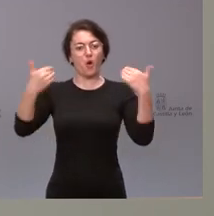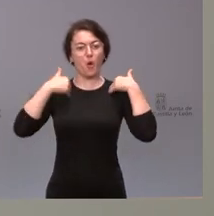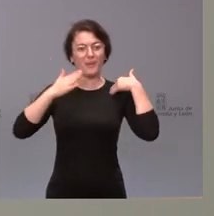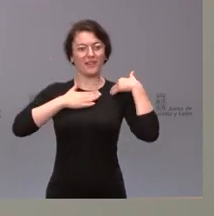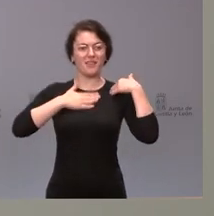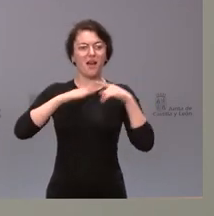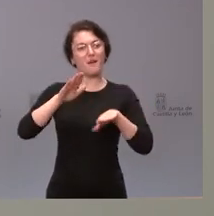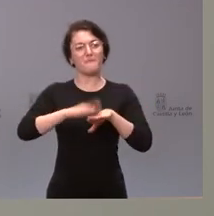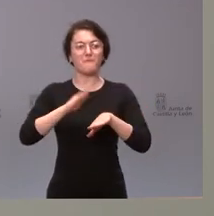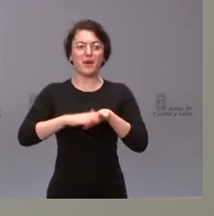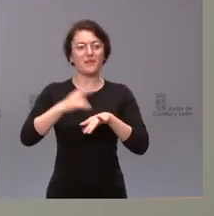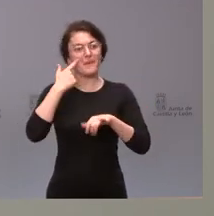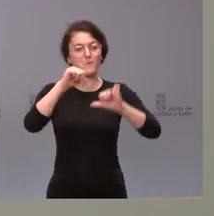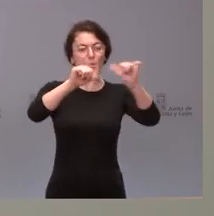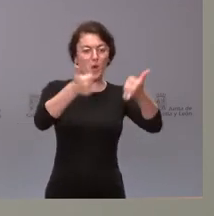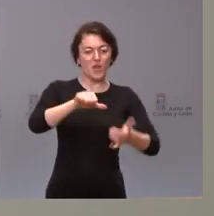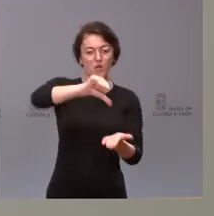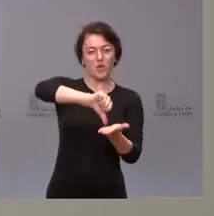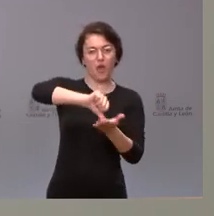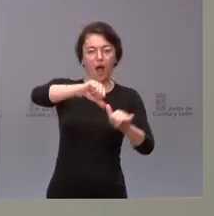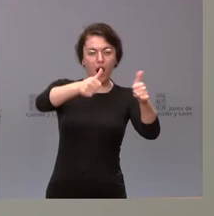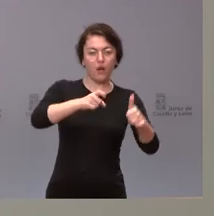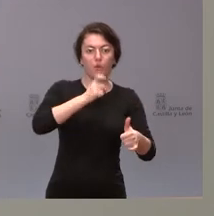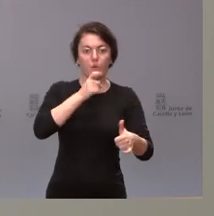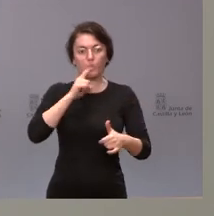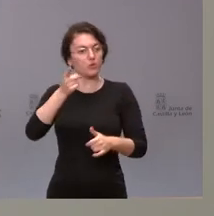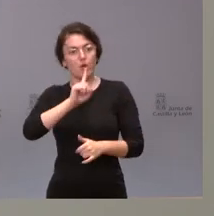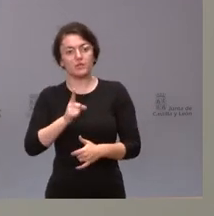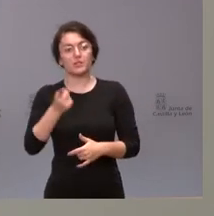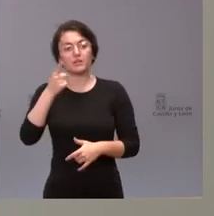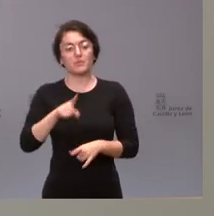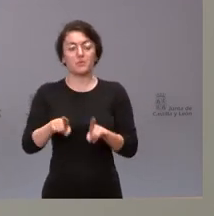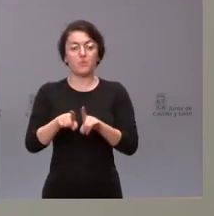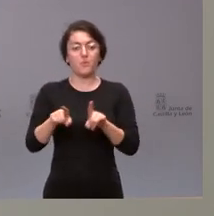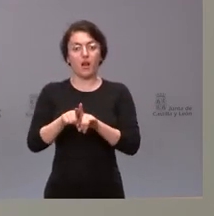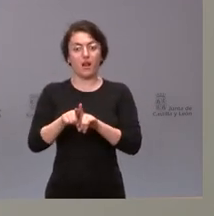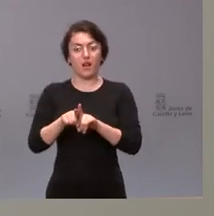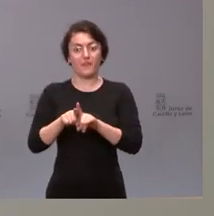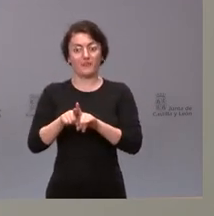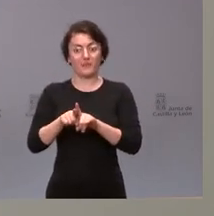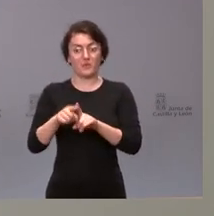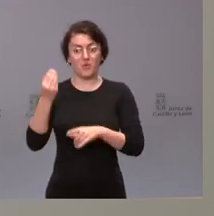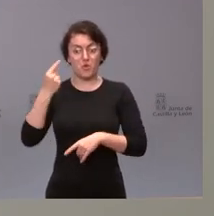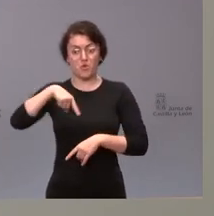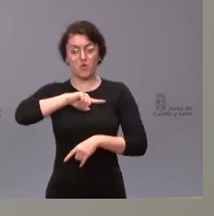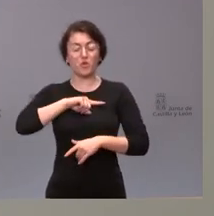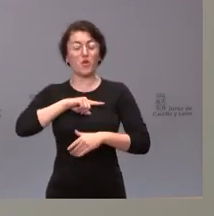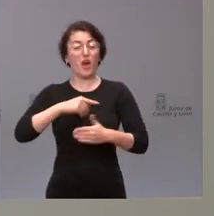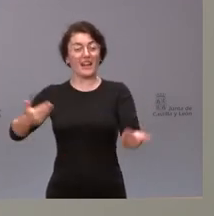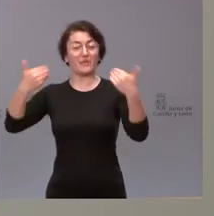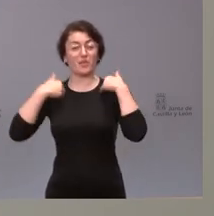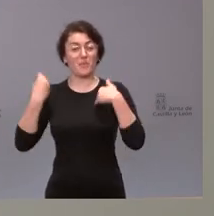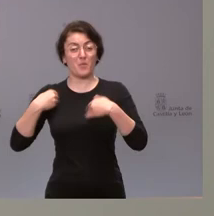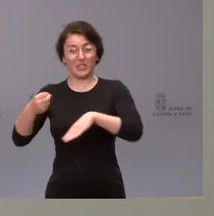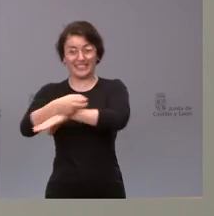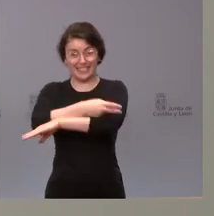ni define el modelo de ciudad, ni somos por contra la Administración que presta el servicio ferroviario y que es titularidad y que tiene la titularidad